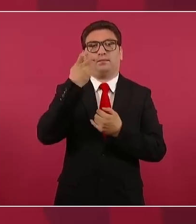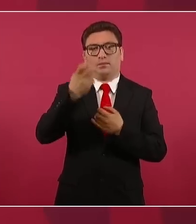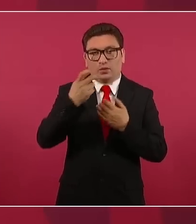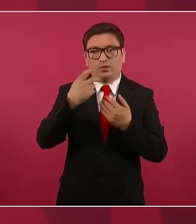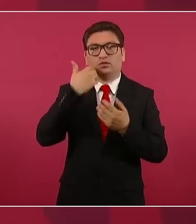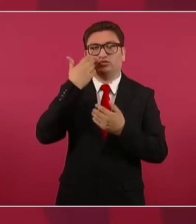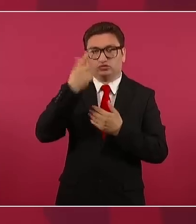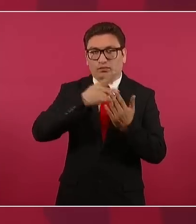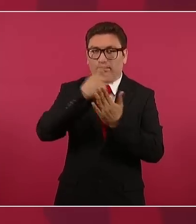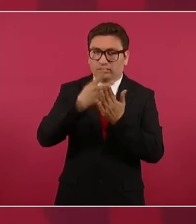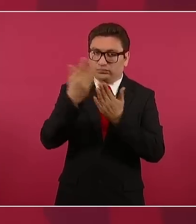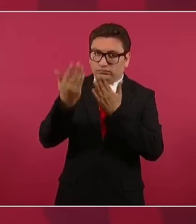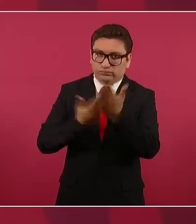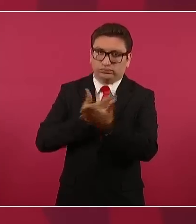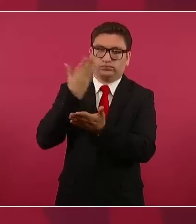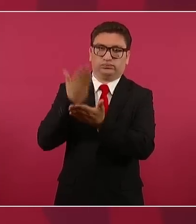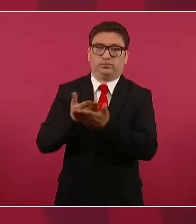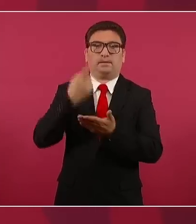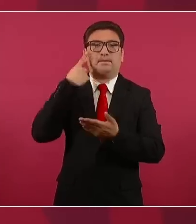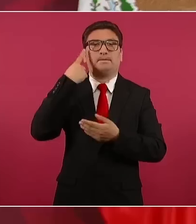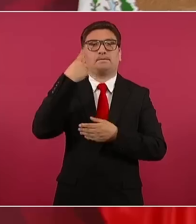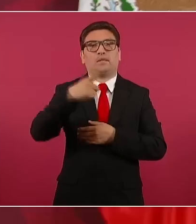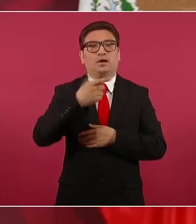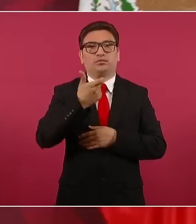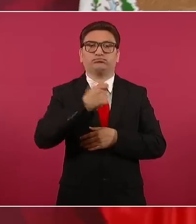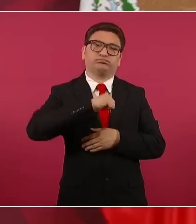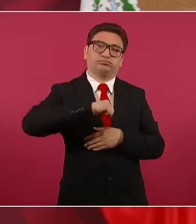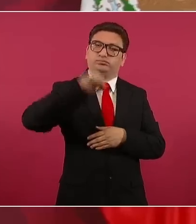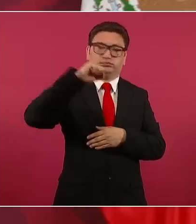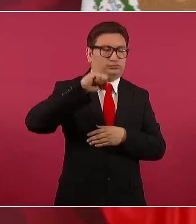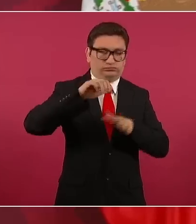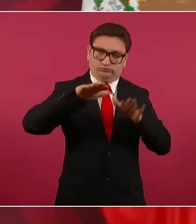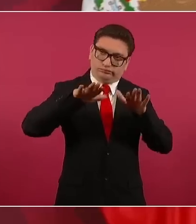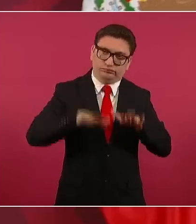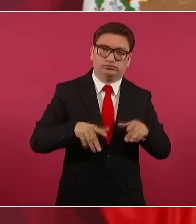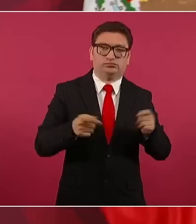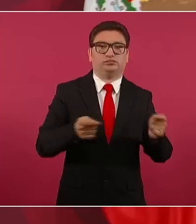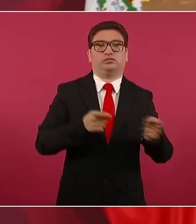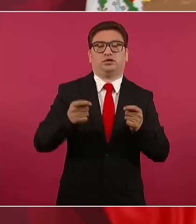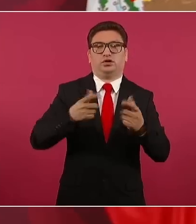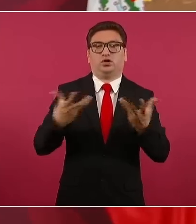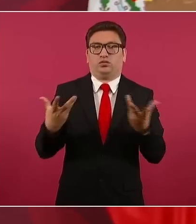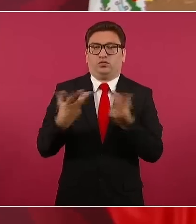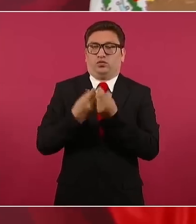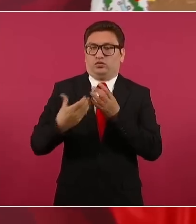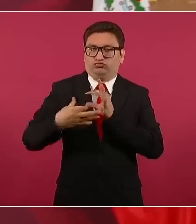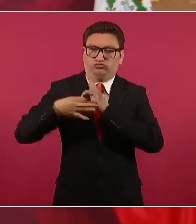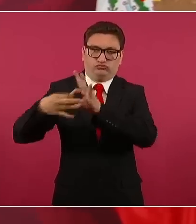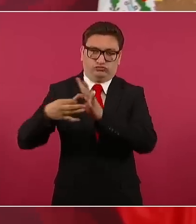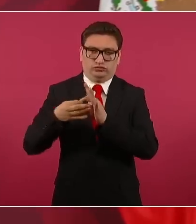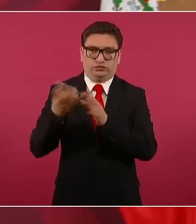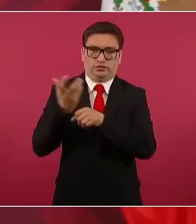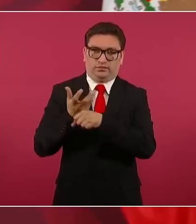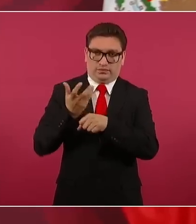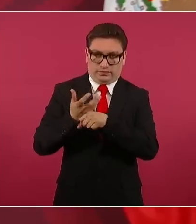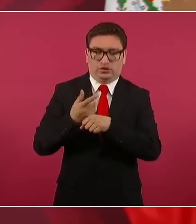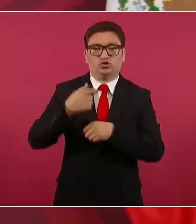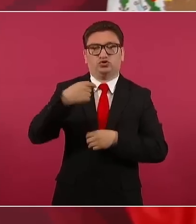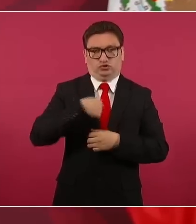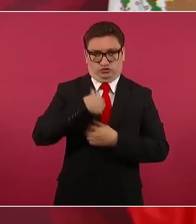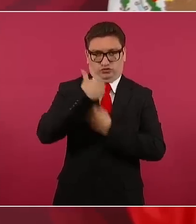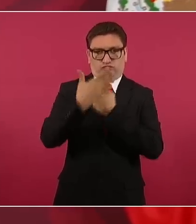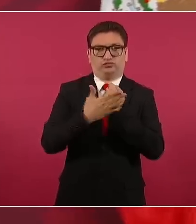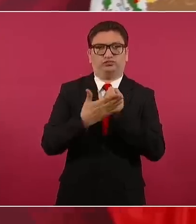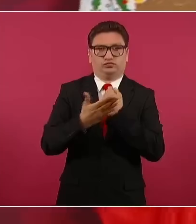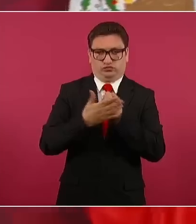antiinflacionario conjunto que voy a